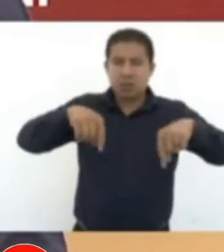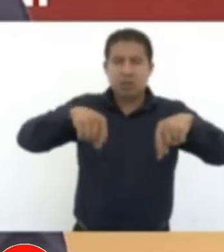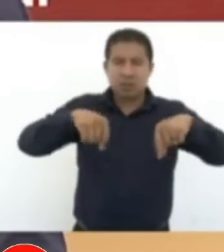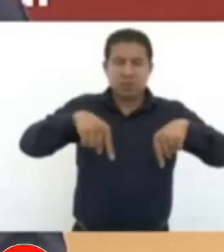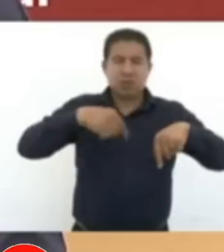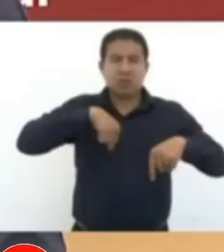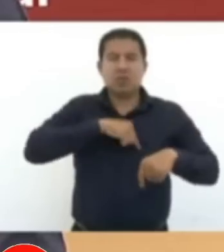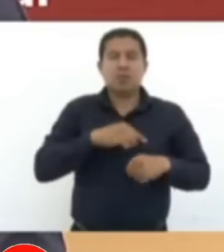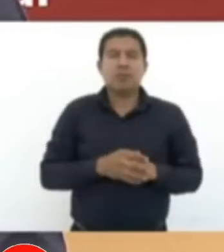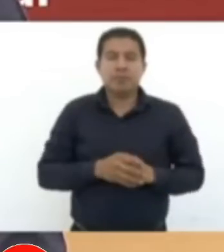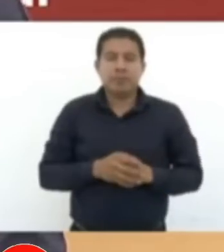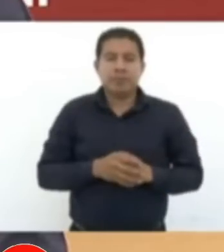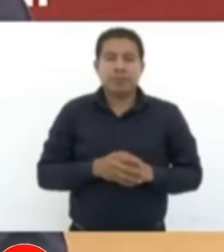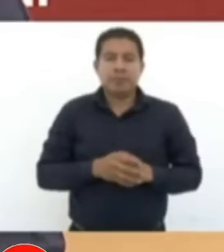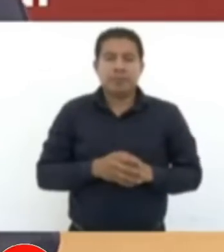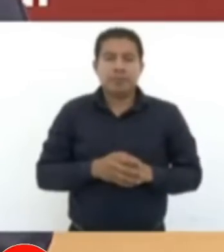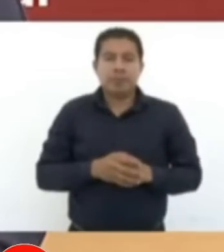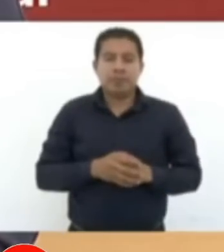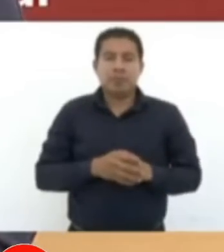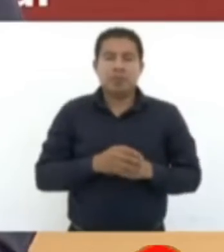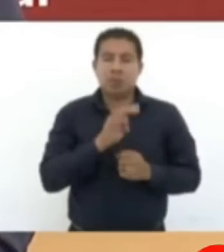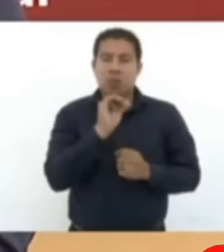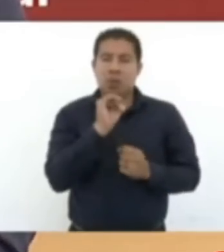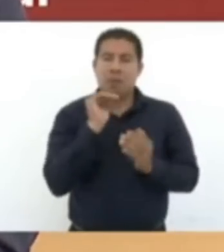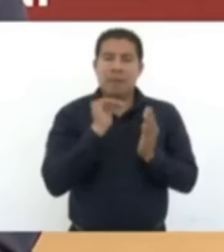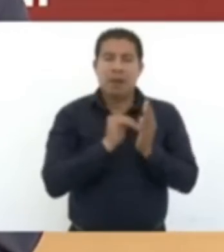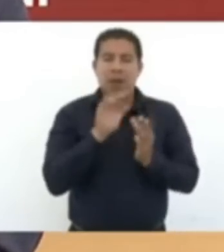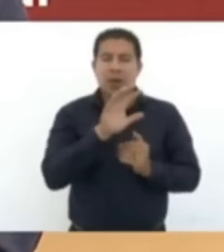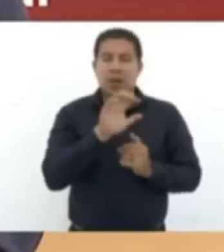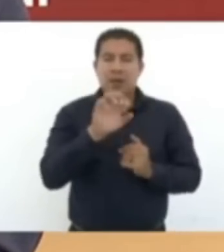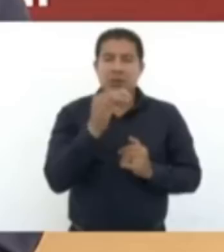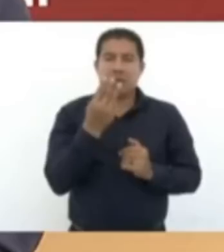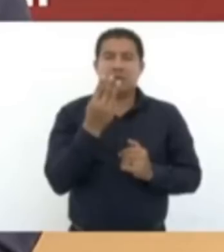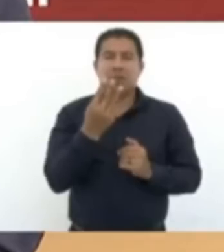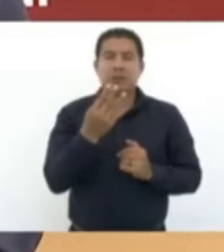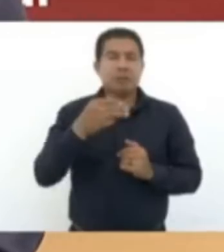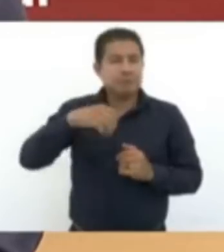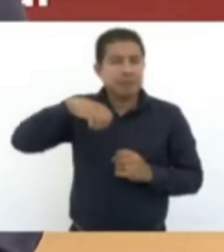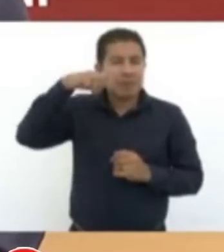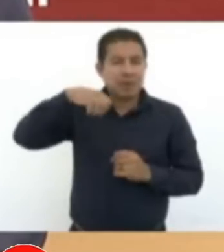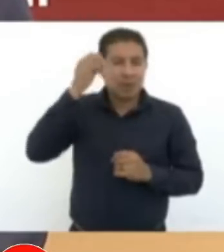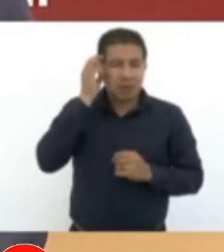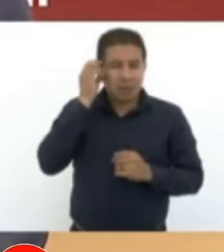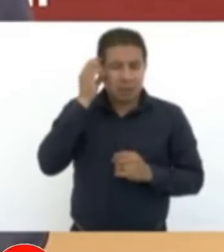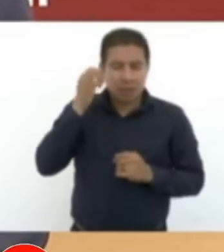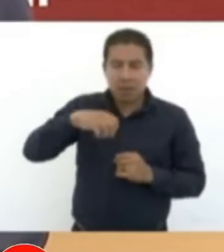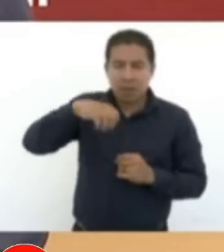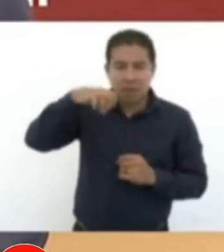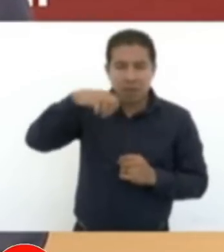9.503 adultos mayores, ancianos, respetables.